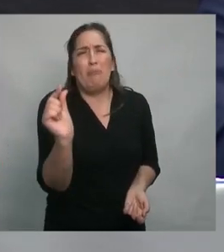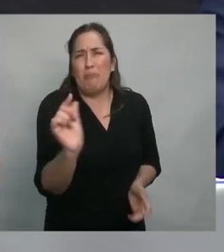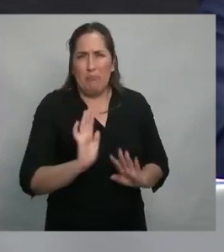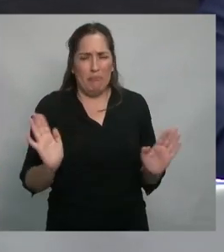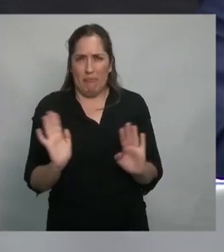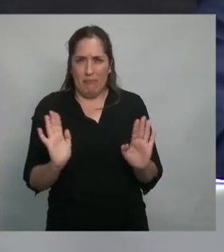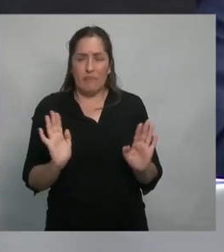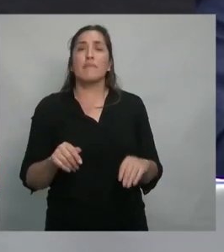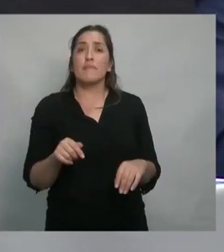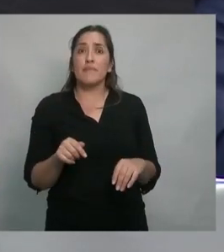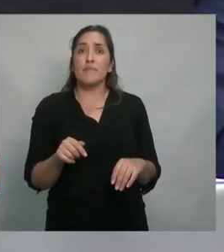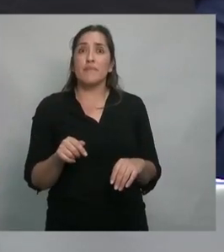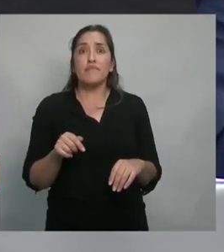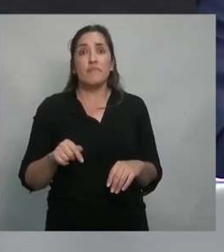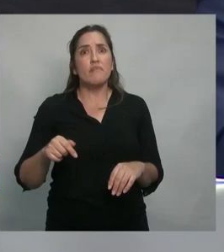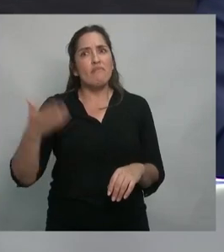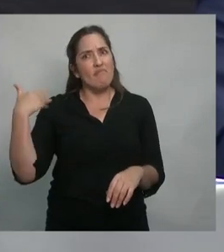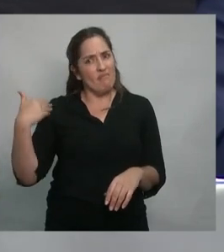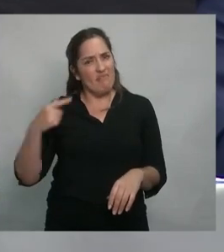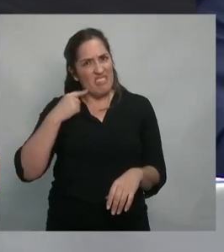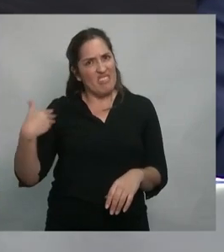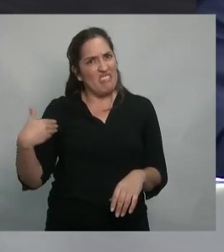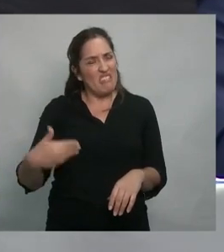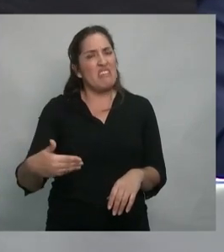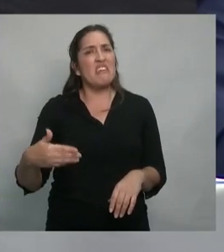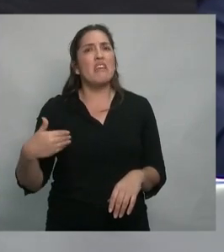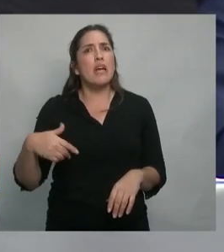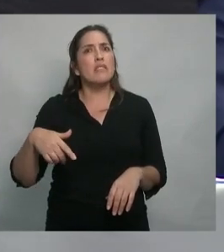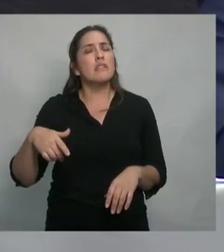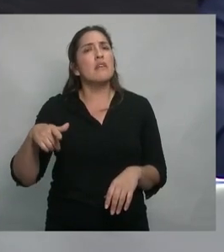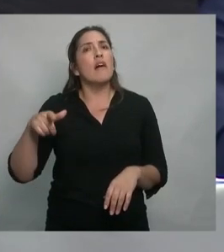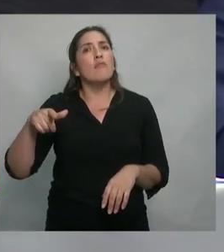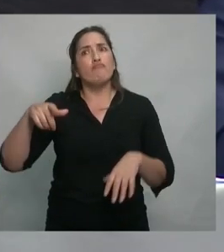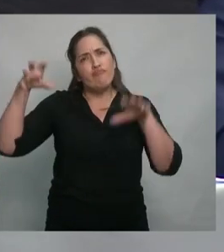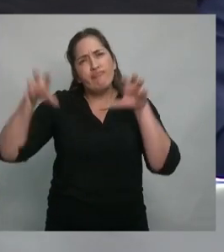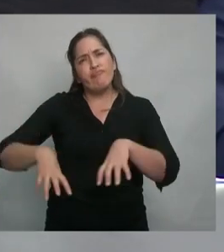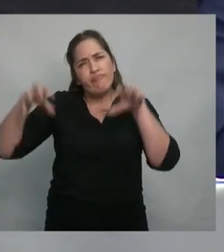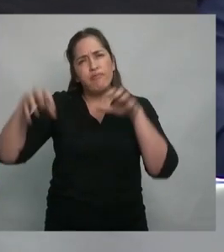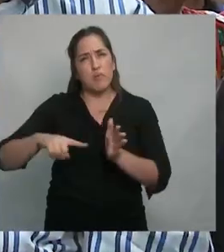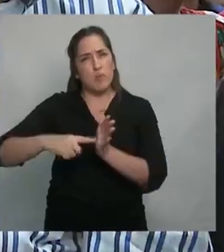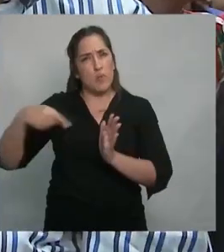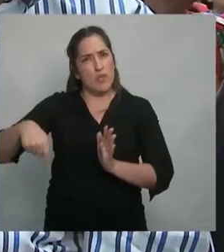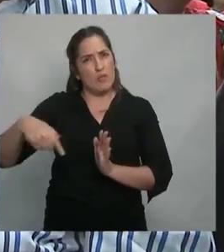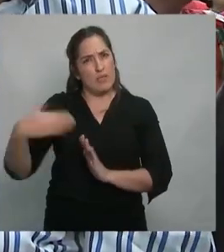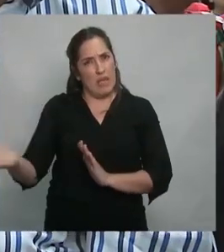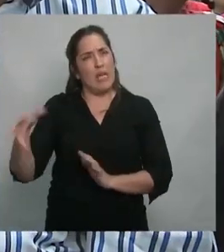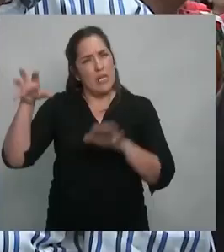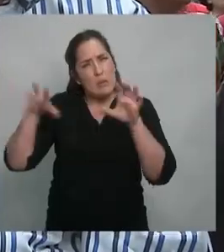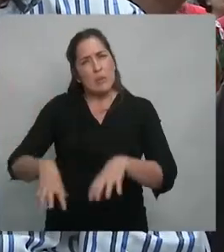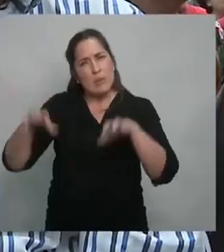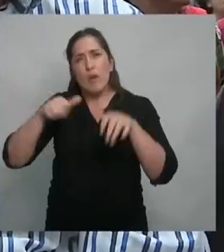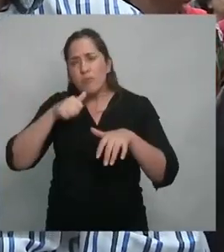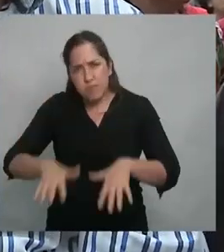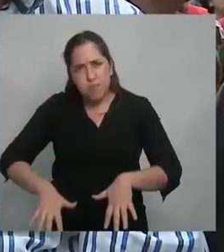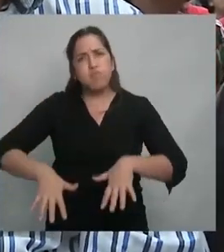Estos días hubo lluvias muy intensas en la provincia de Buenos Aires y hubo